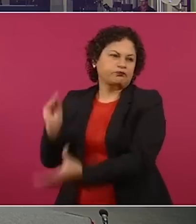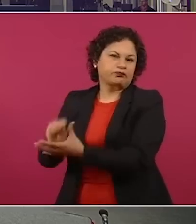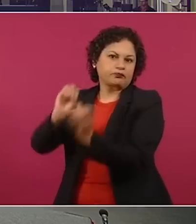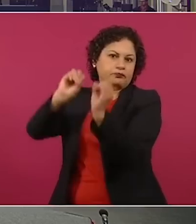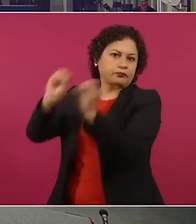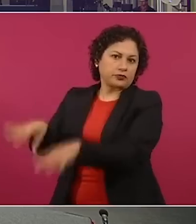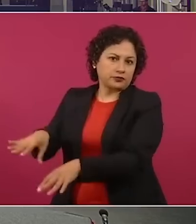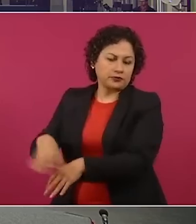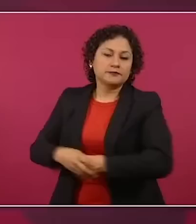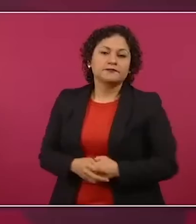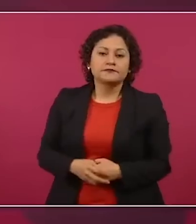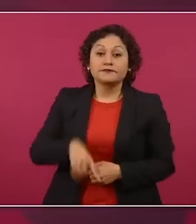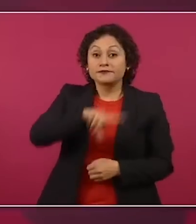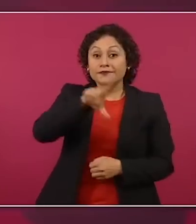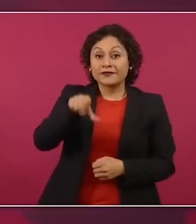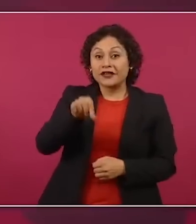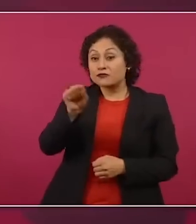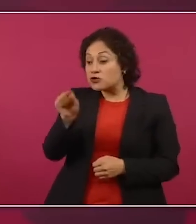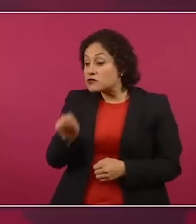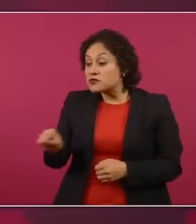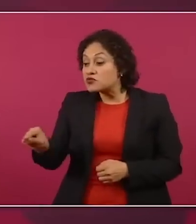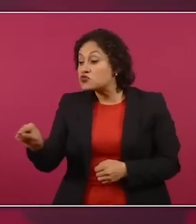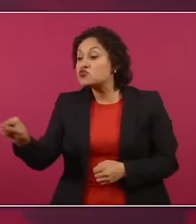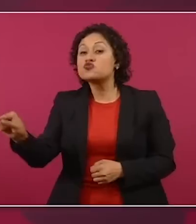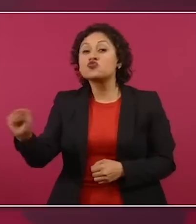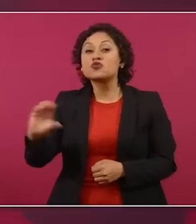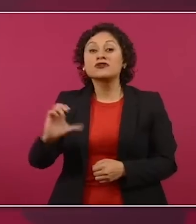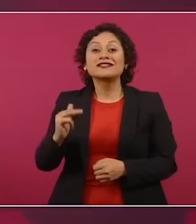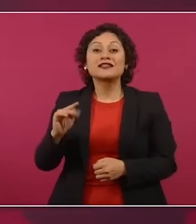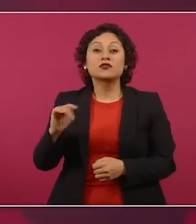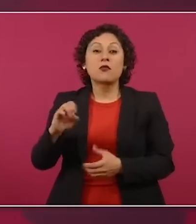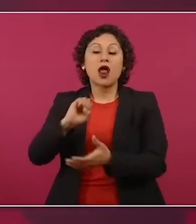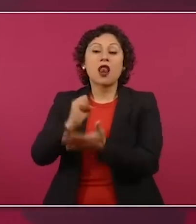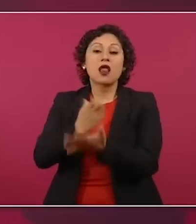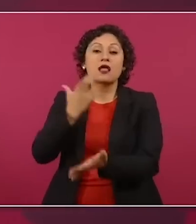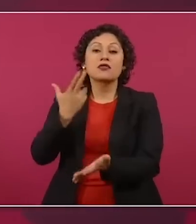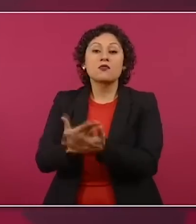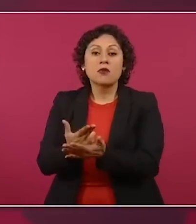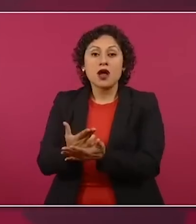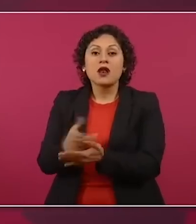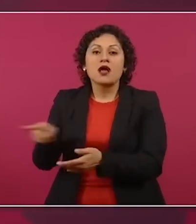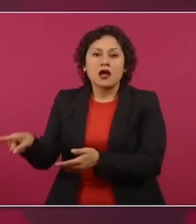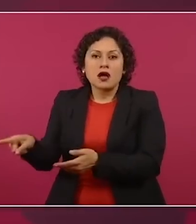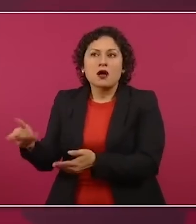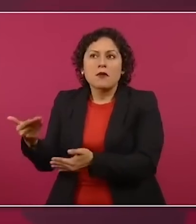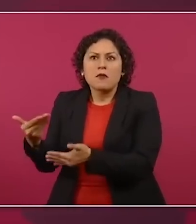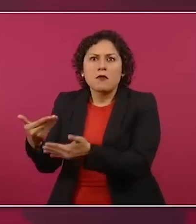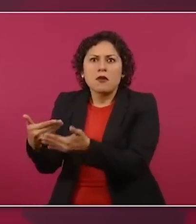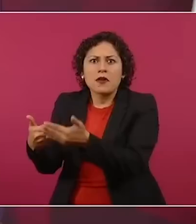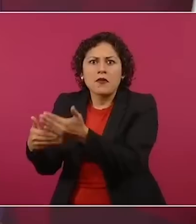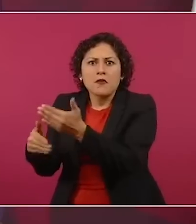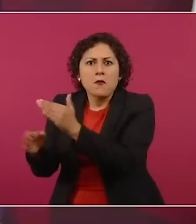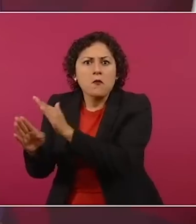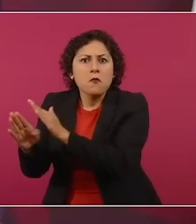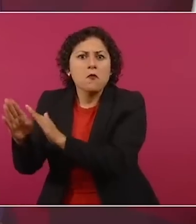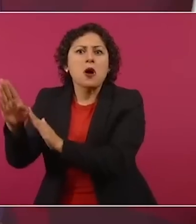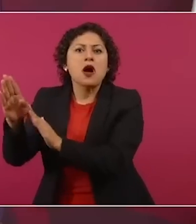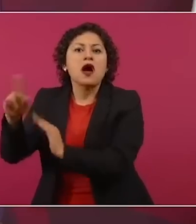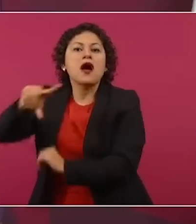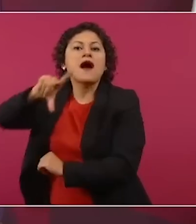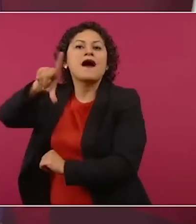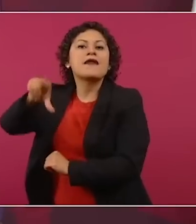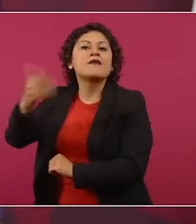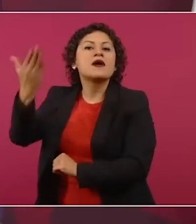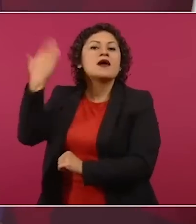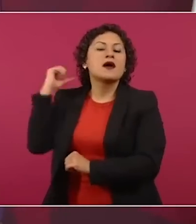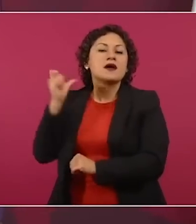Y luego Chetumal, que tenía auge, pero llega Salinas y decreta que ya